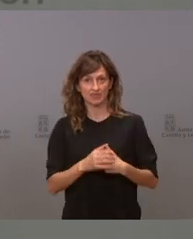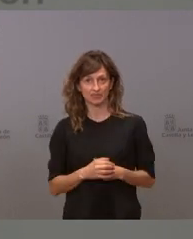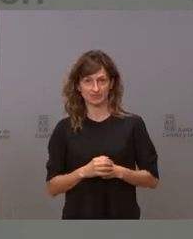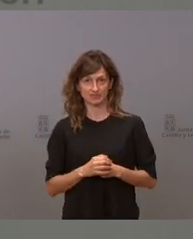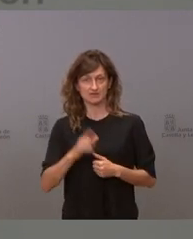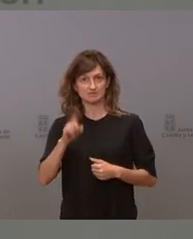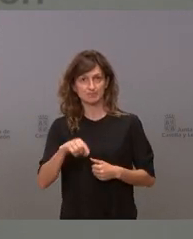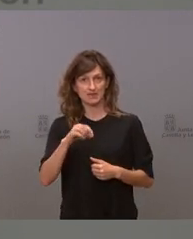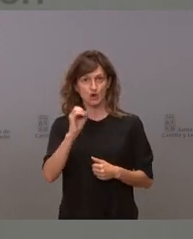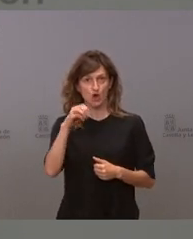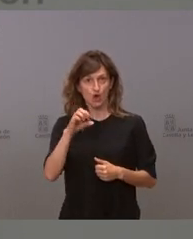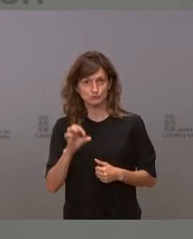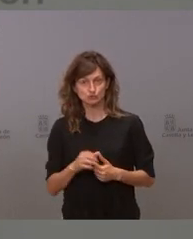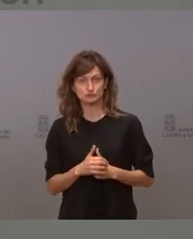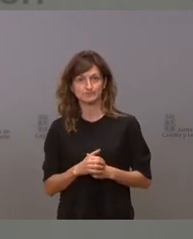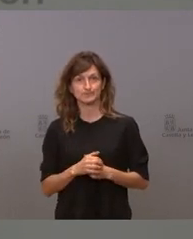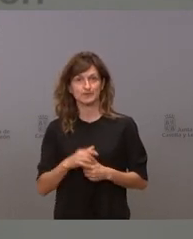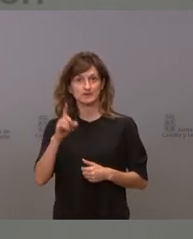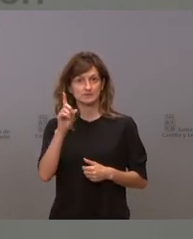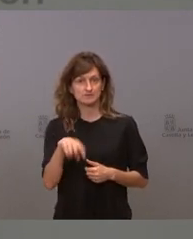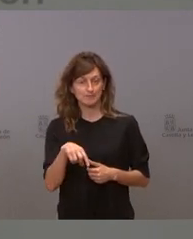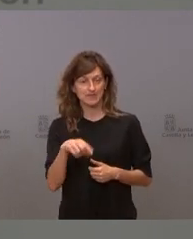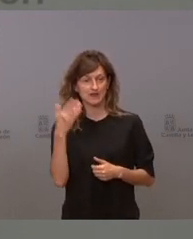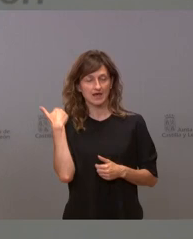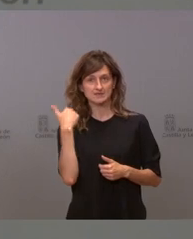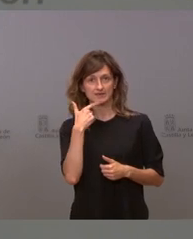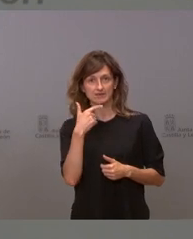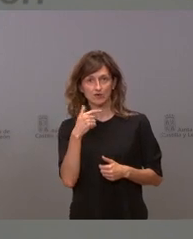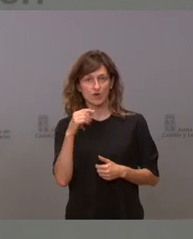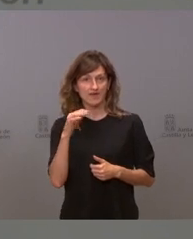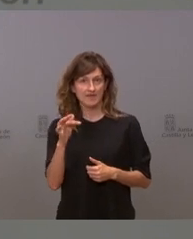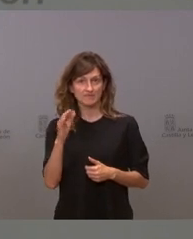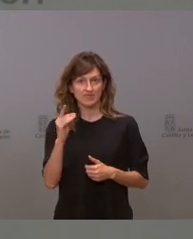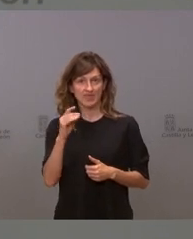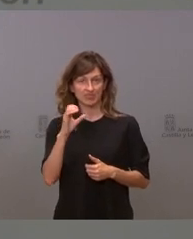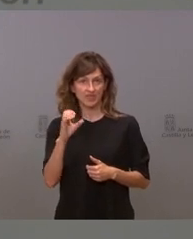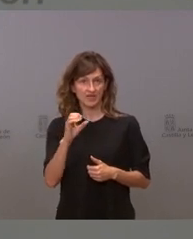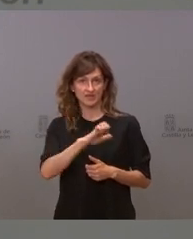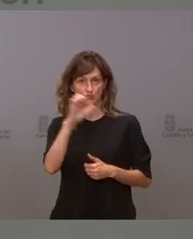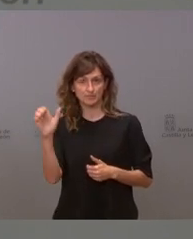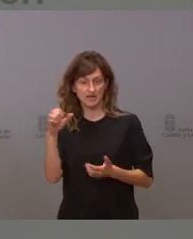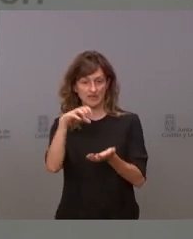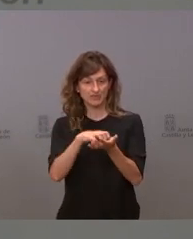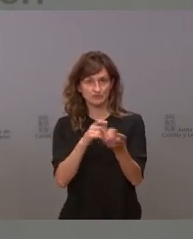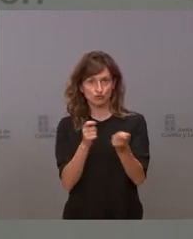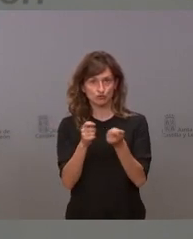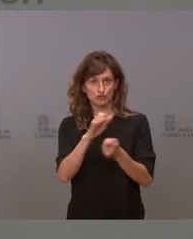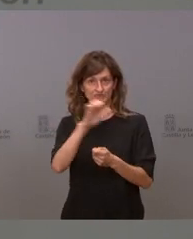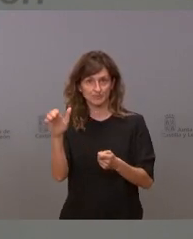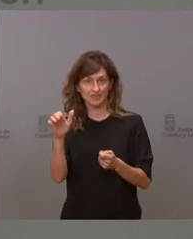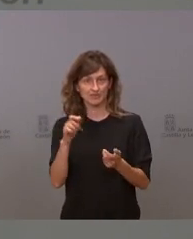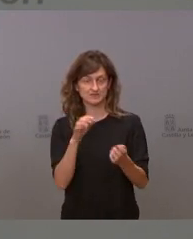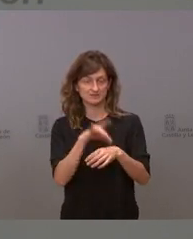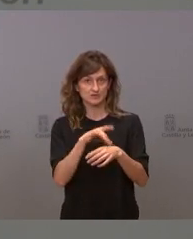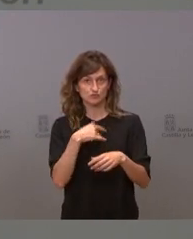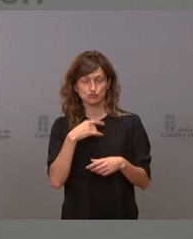la OMS lo dijo ayer si no recuerdo mal el ECDC europeo el centro de control de enfermedades europeo yo estoy